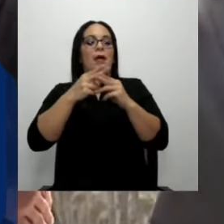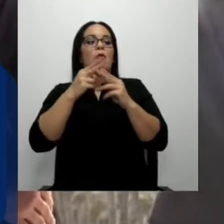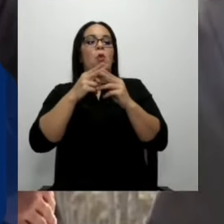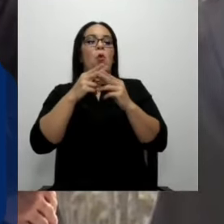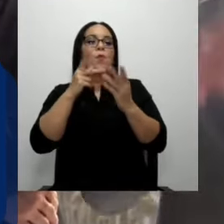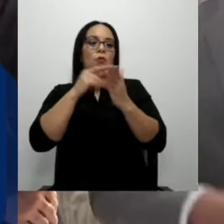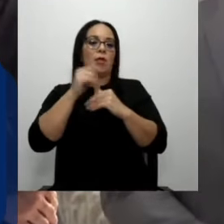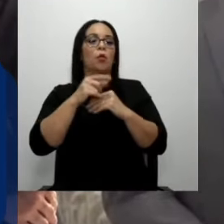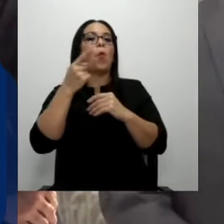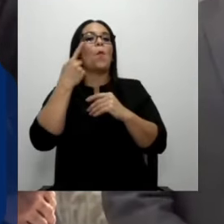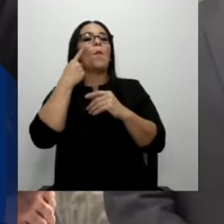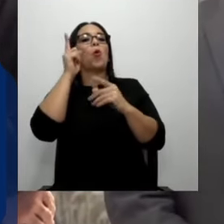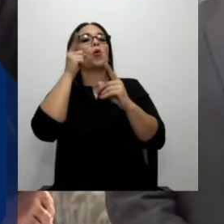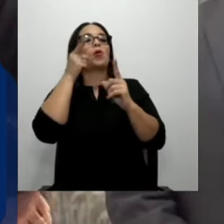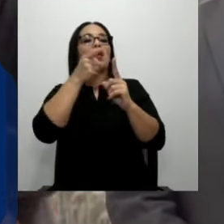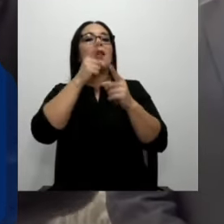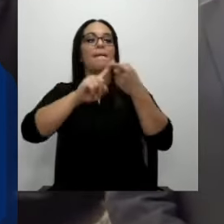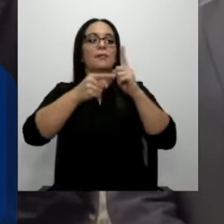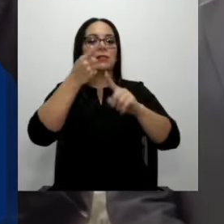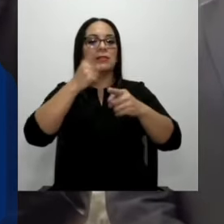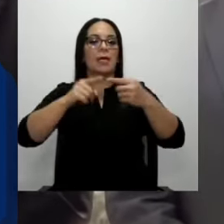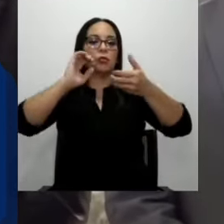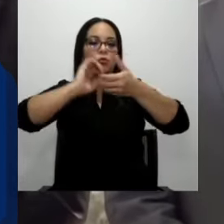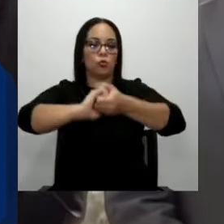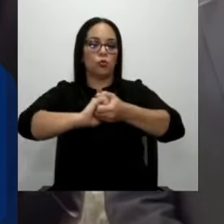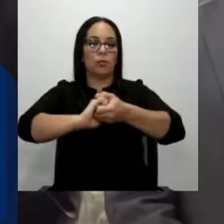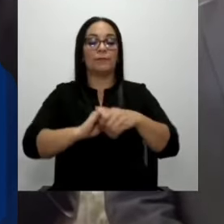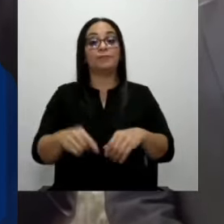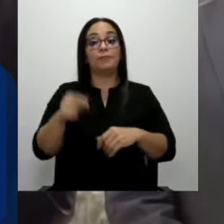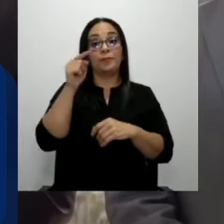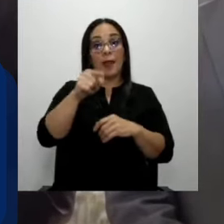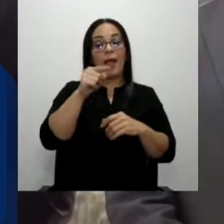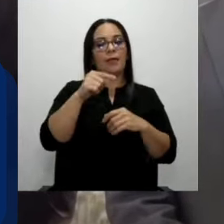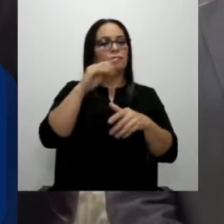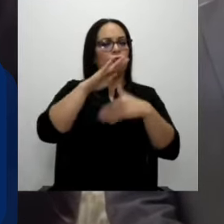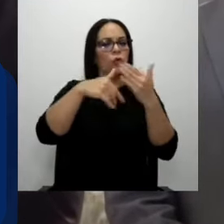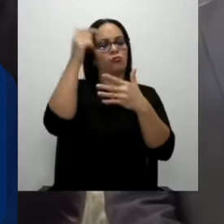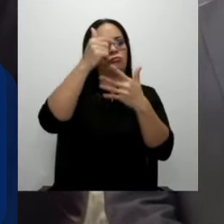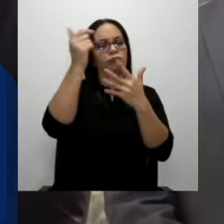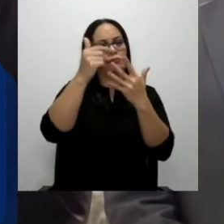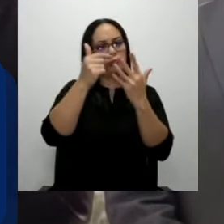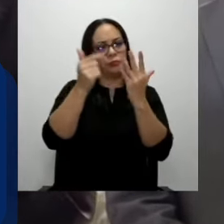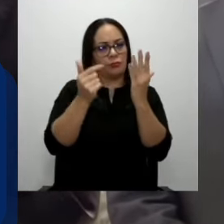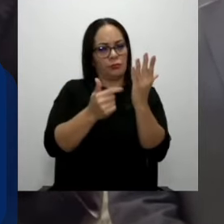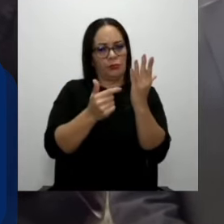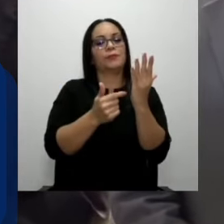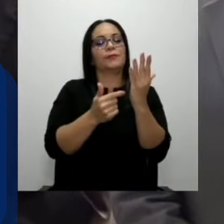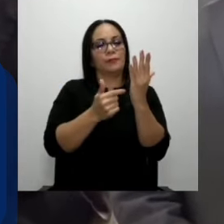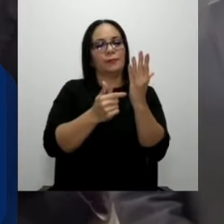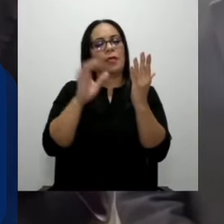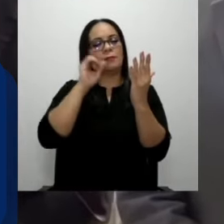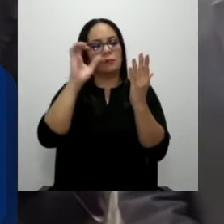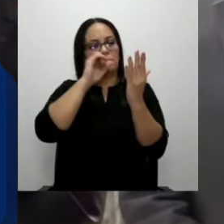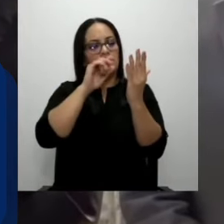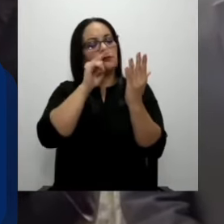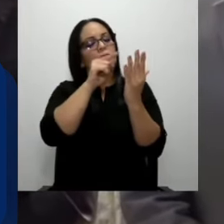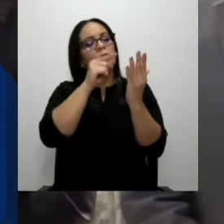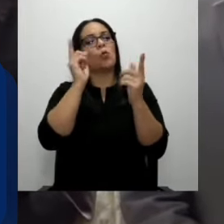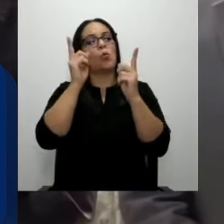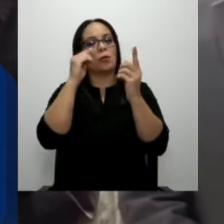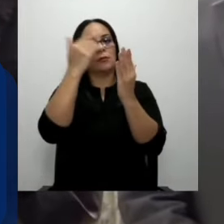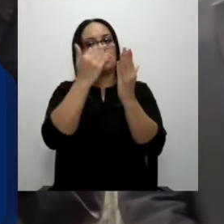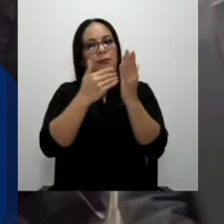Esta estrategia, por la amistad que nos une, contempla todas las aristas que hemos venido identificando a través de estos